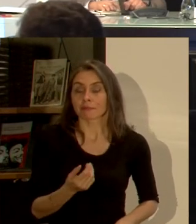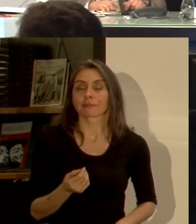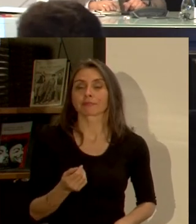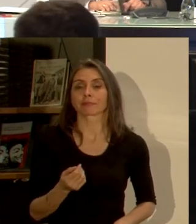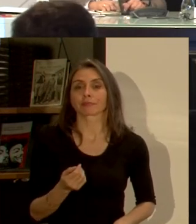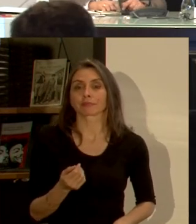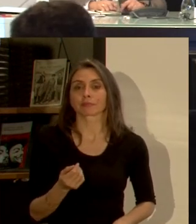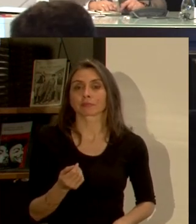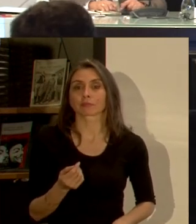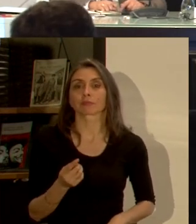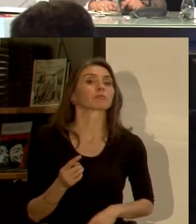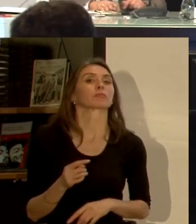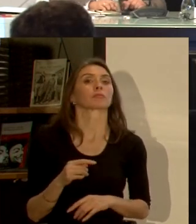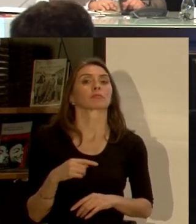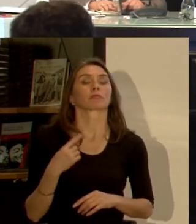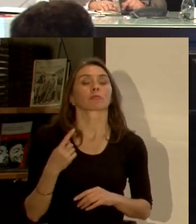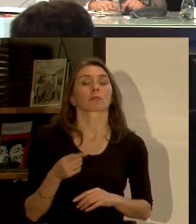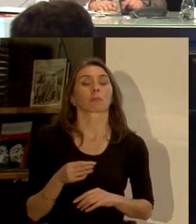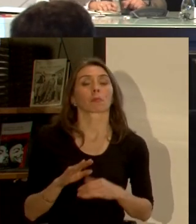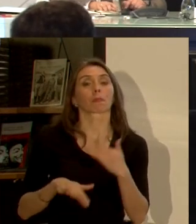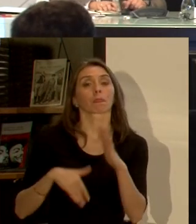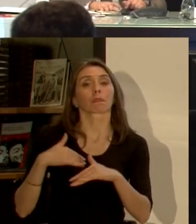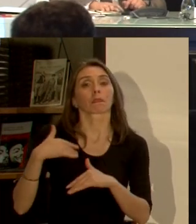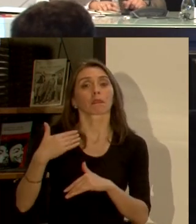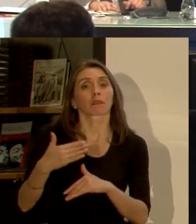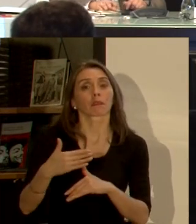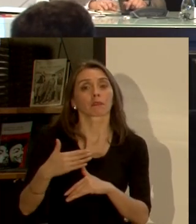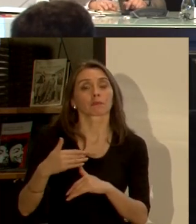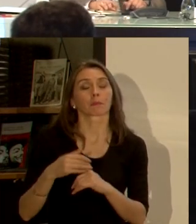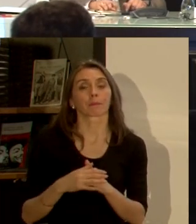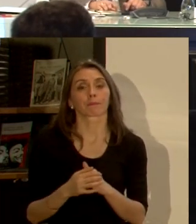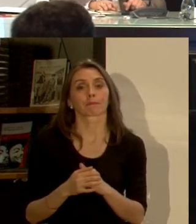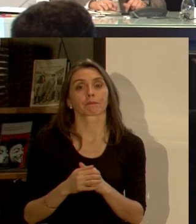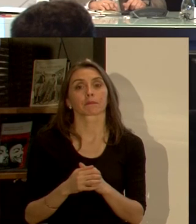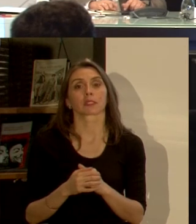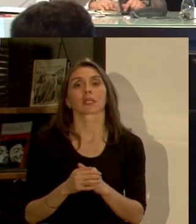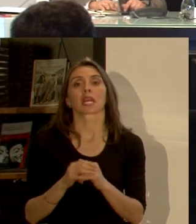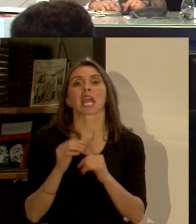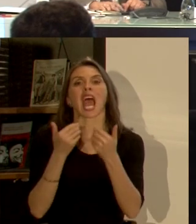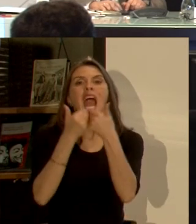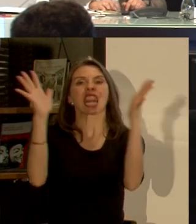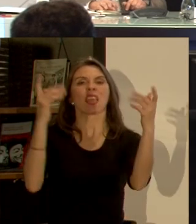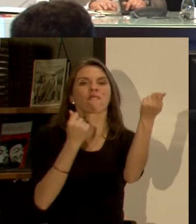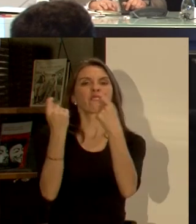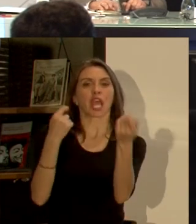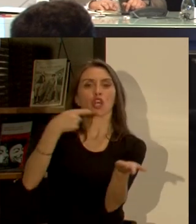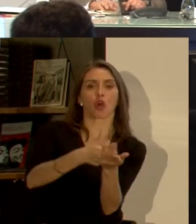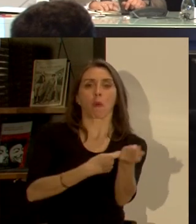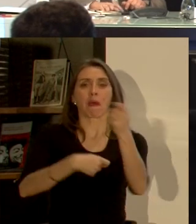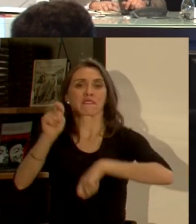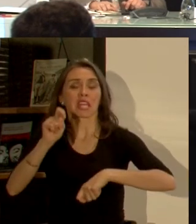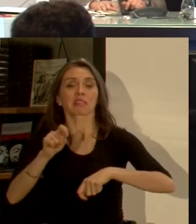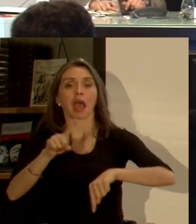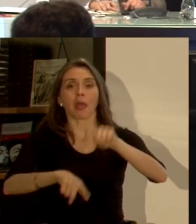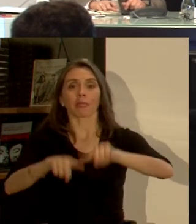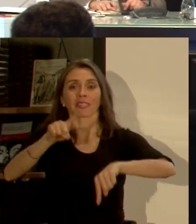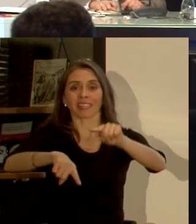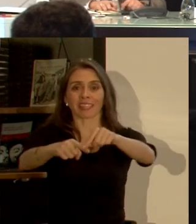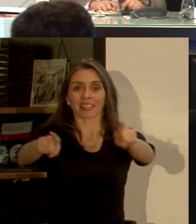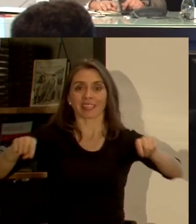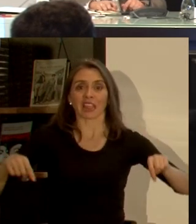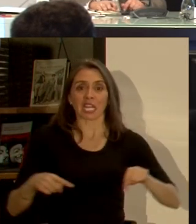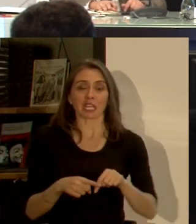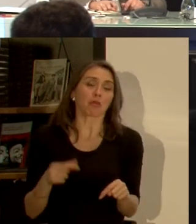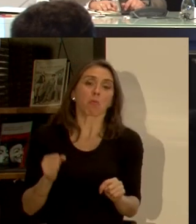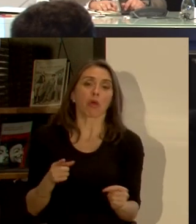con el mundo con el neoliberalismo el suelo se transformó en un bien